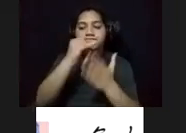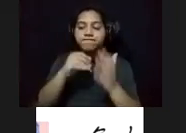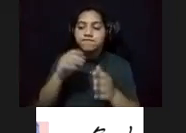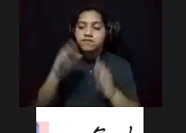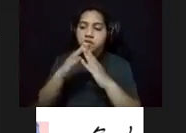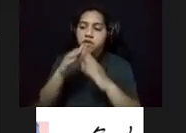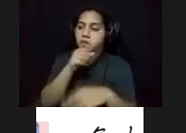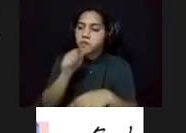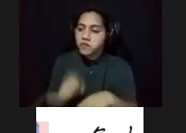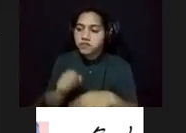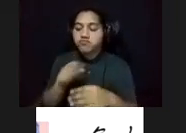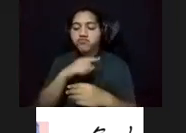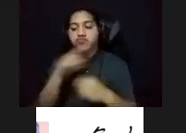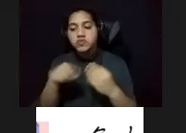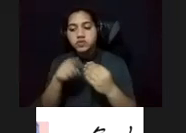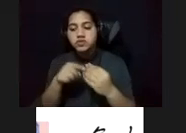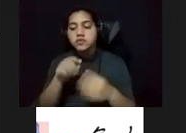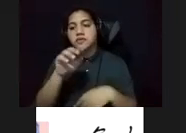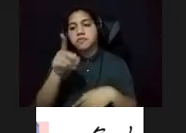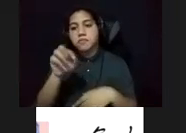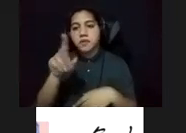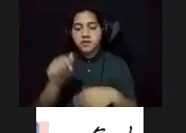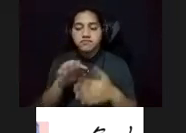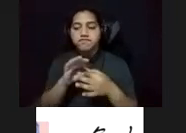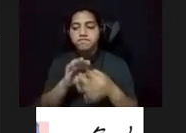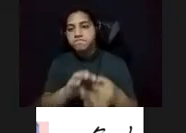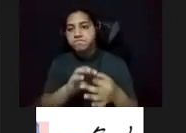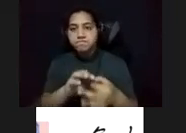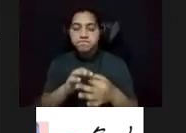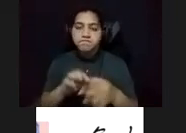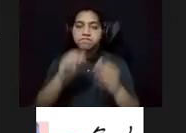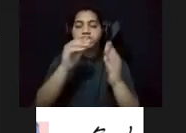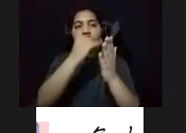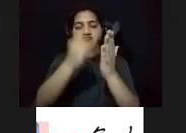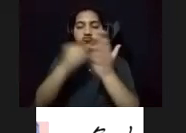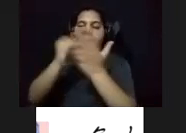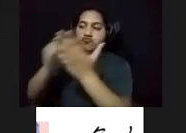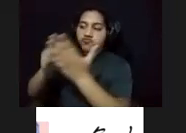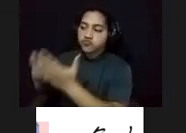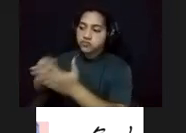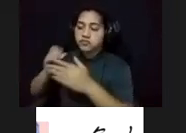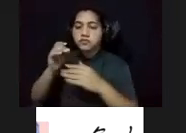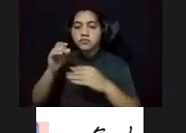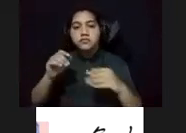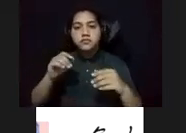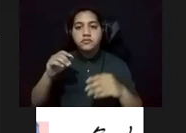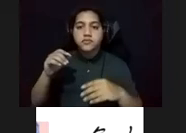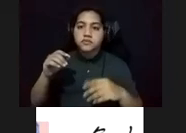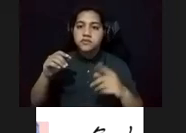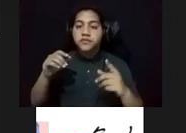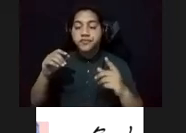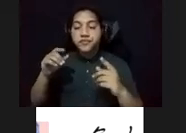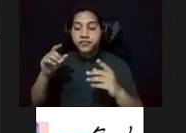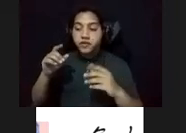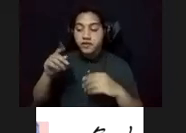cosas de La Perla, como nos expresa el maestro. La narrativa visual de La Perla de los años 50 y